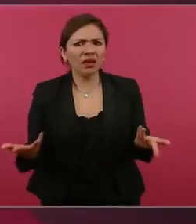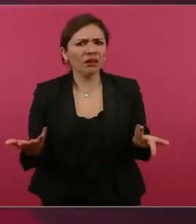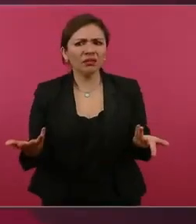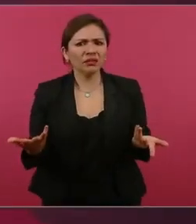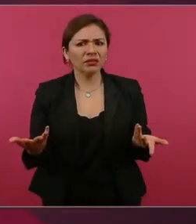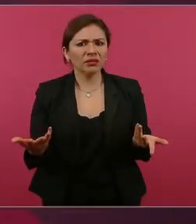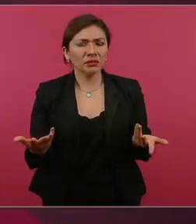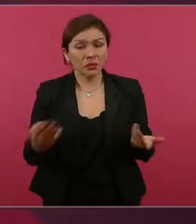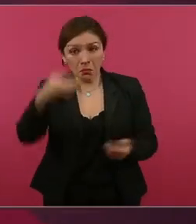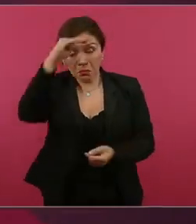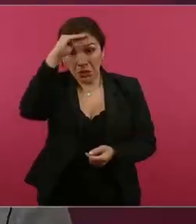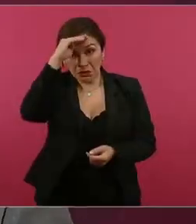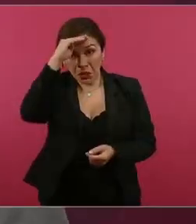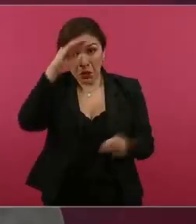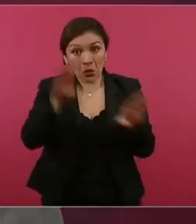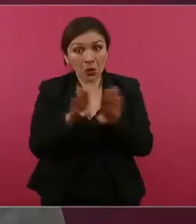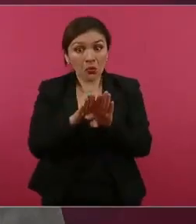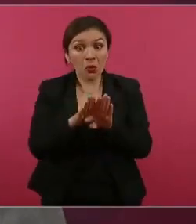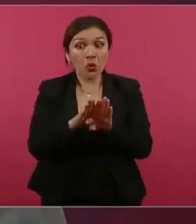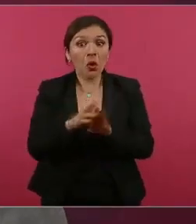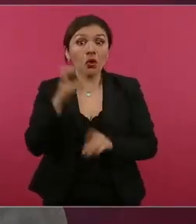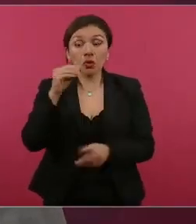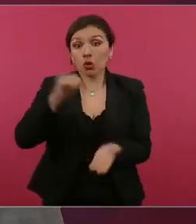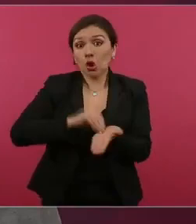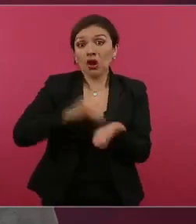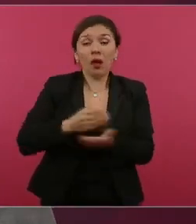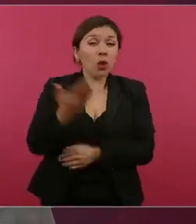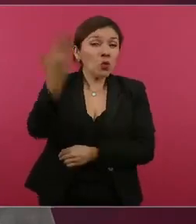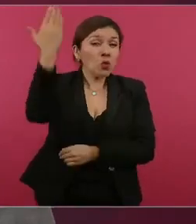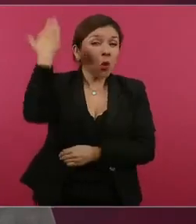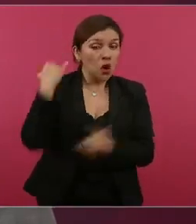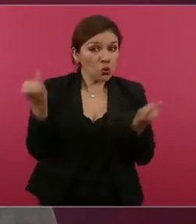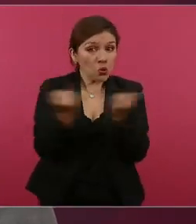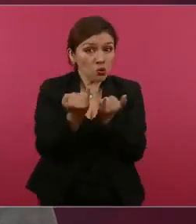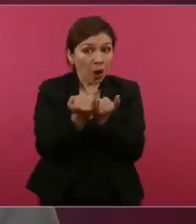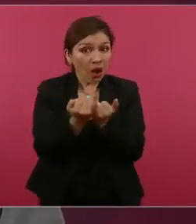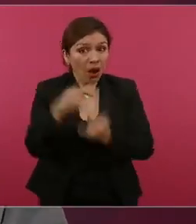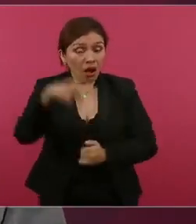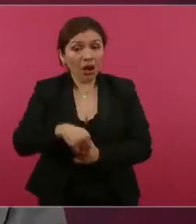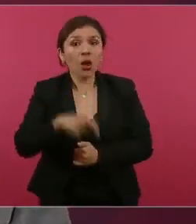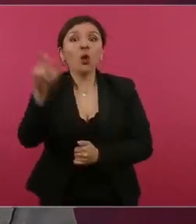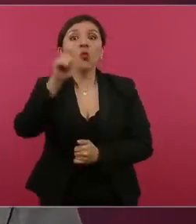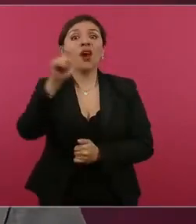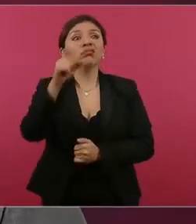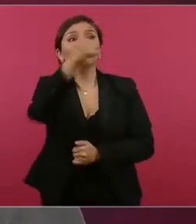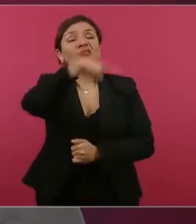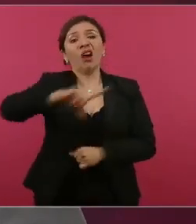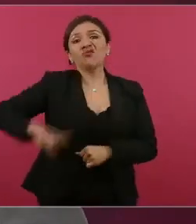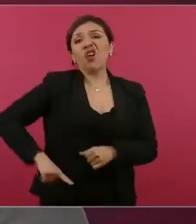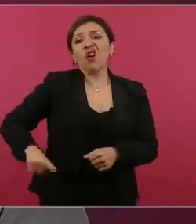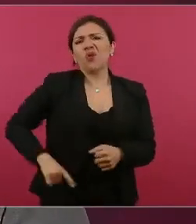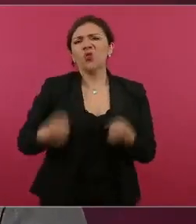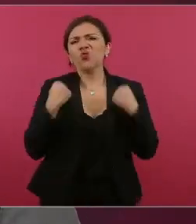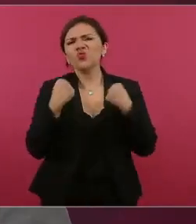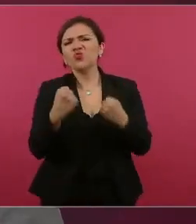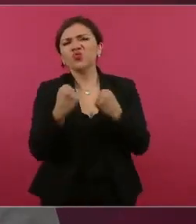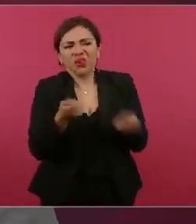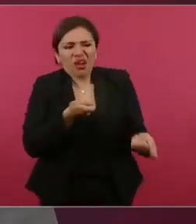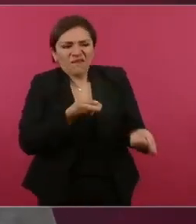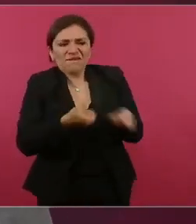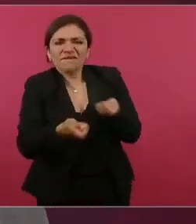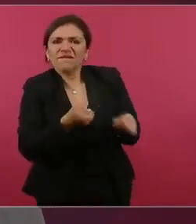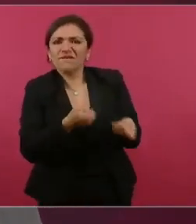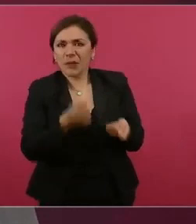viviéramos en ese entonces, cuando el régimen autoritario tenía el